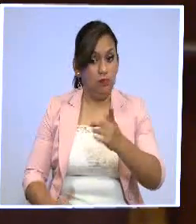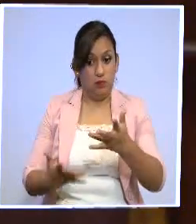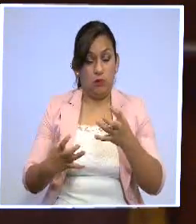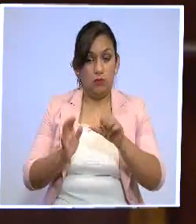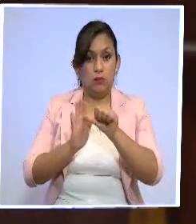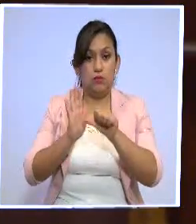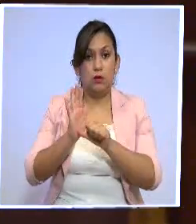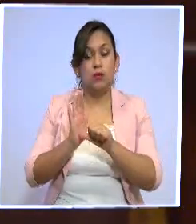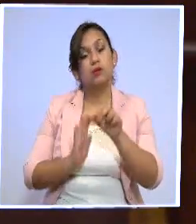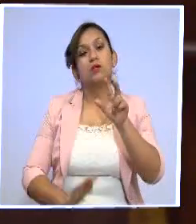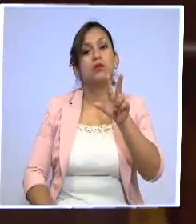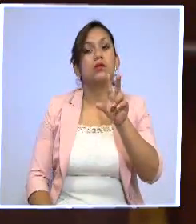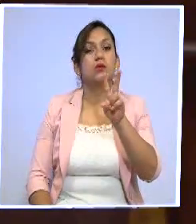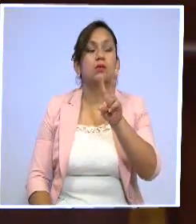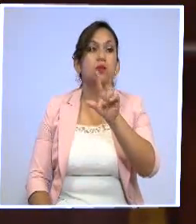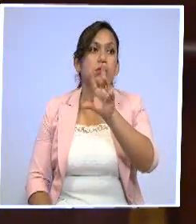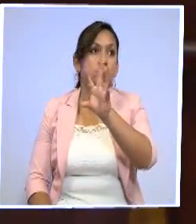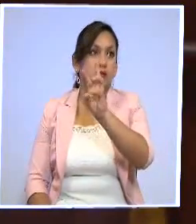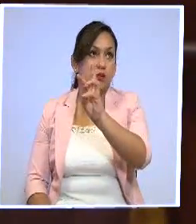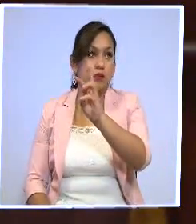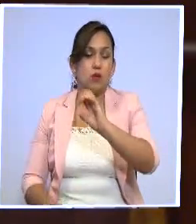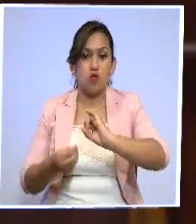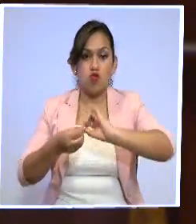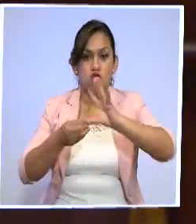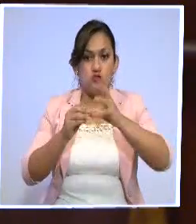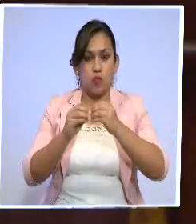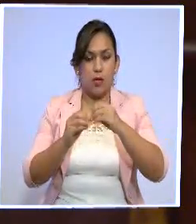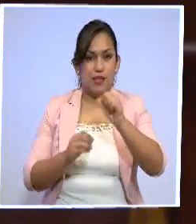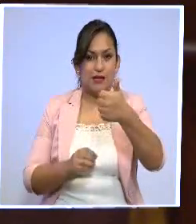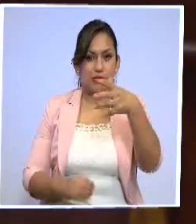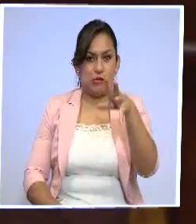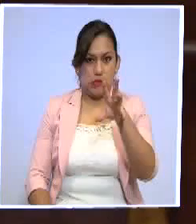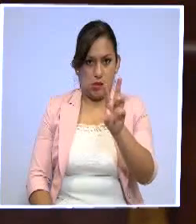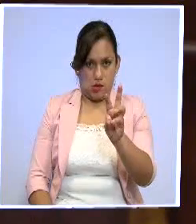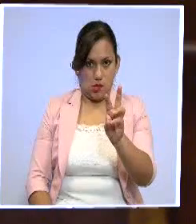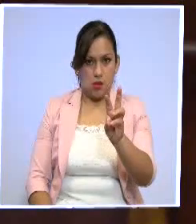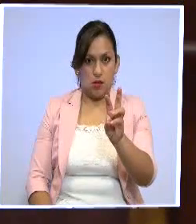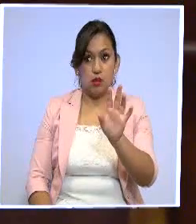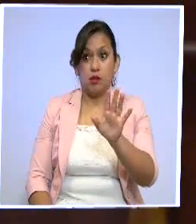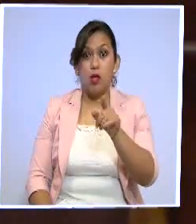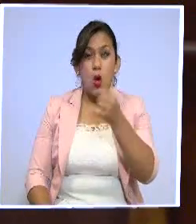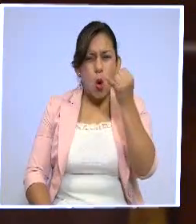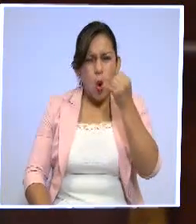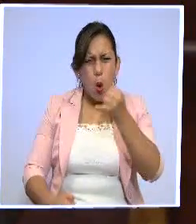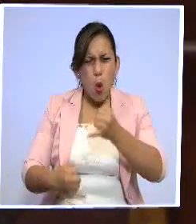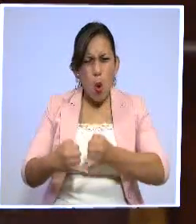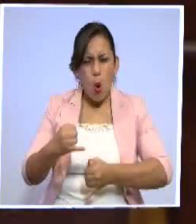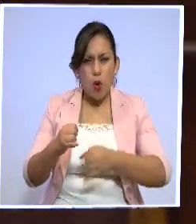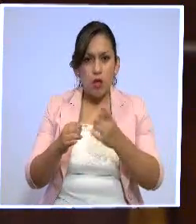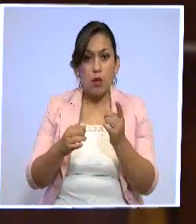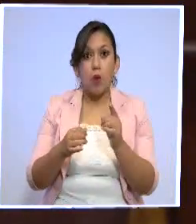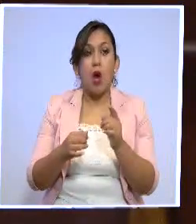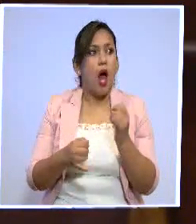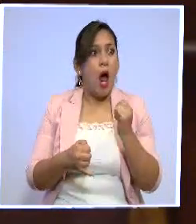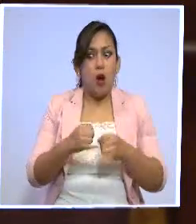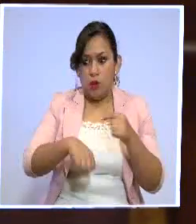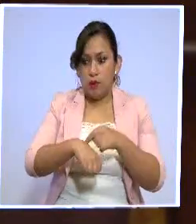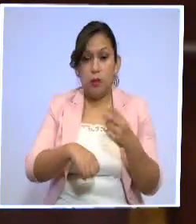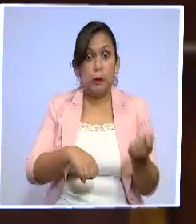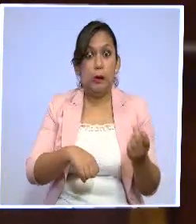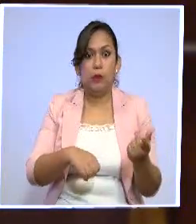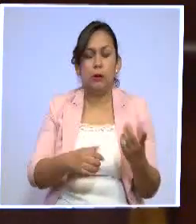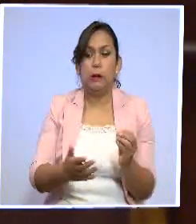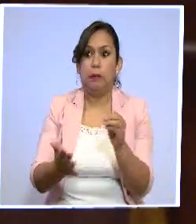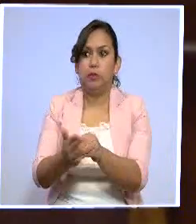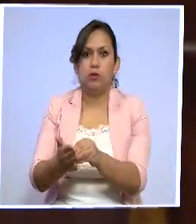artículo 326, numeral 16, cuando un acápice final que lo introdujeron a último momento cuando